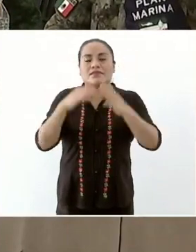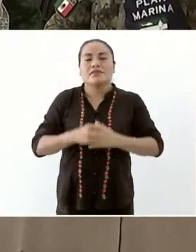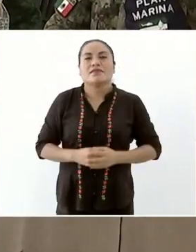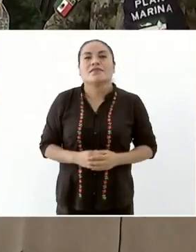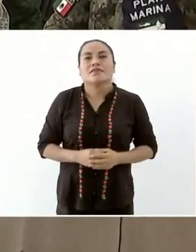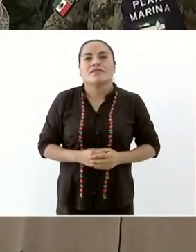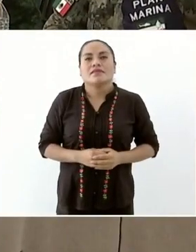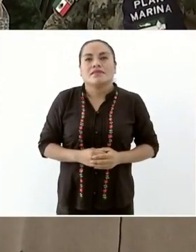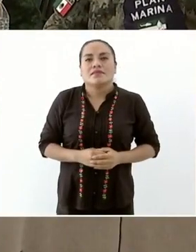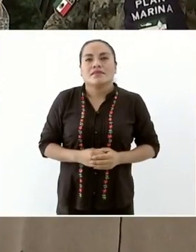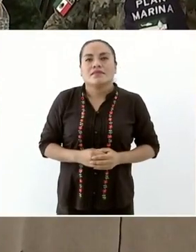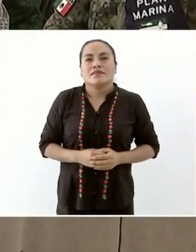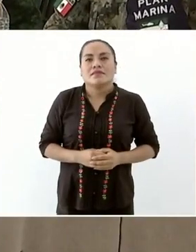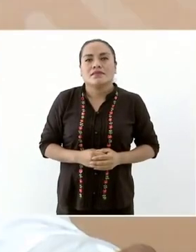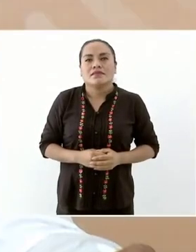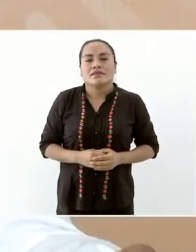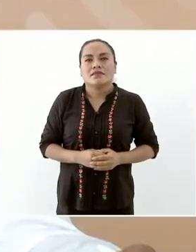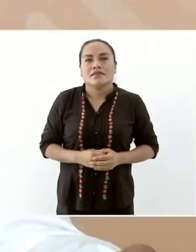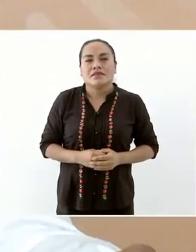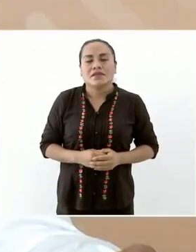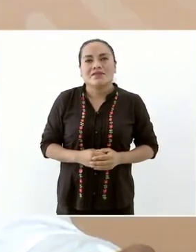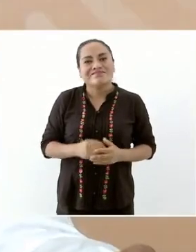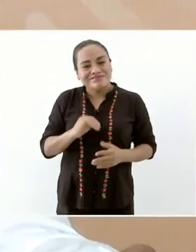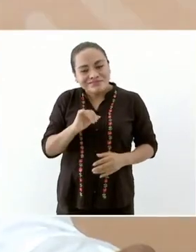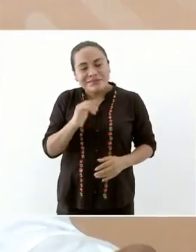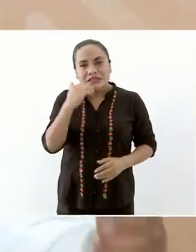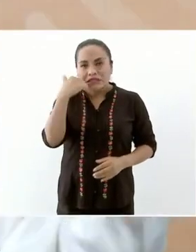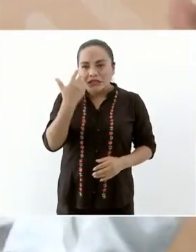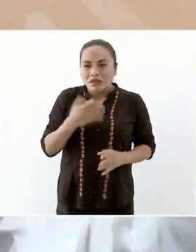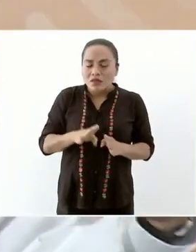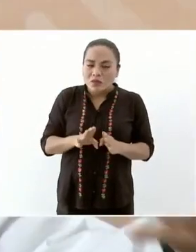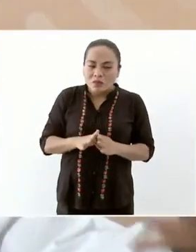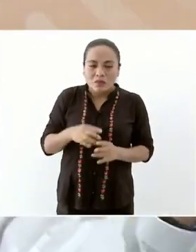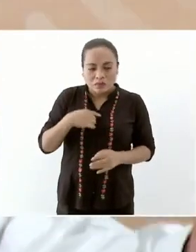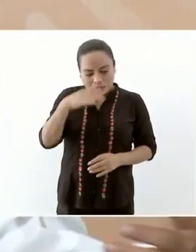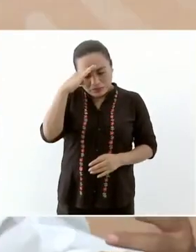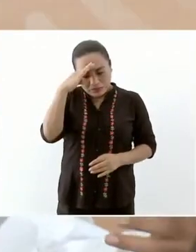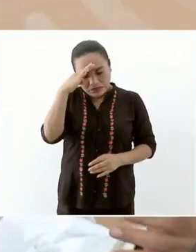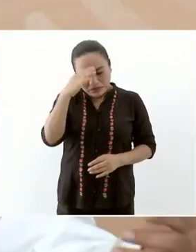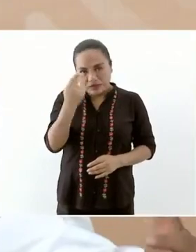pues uno quisiera siempre dar más